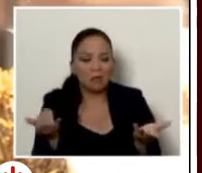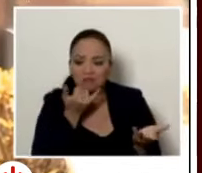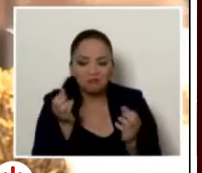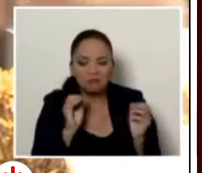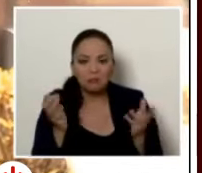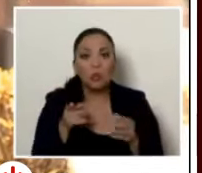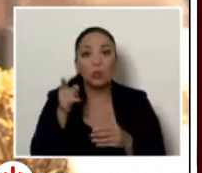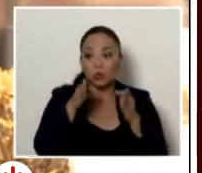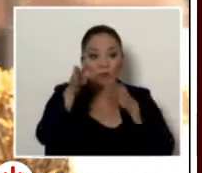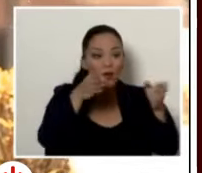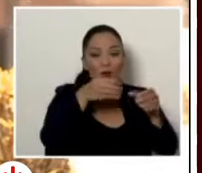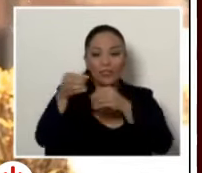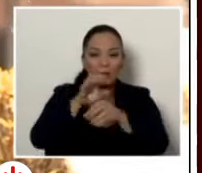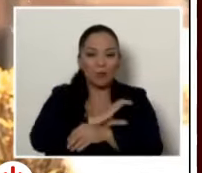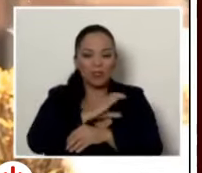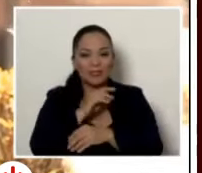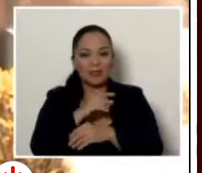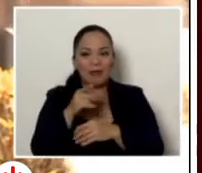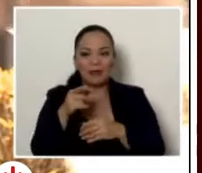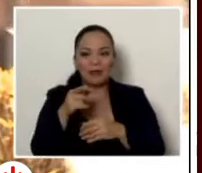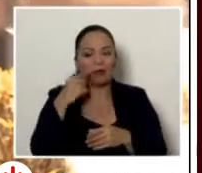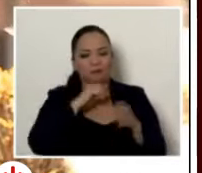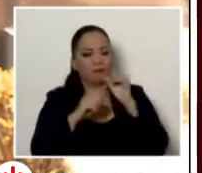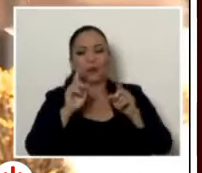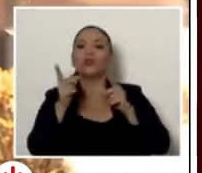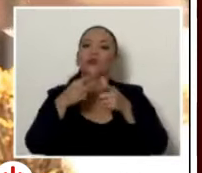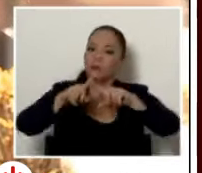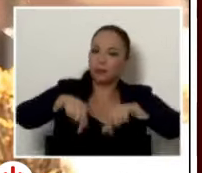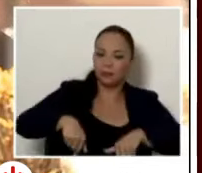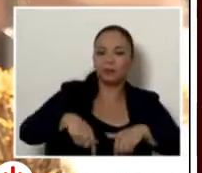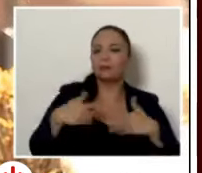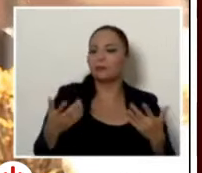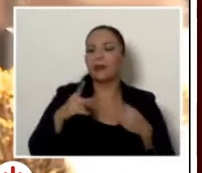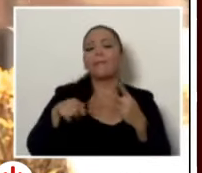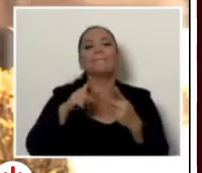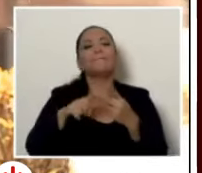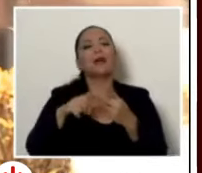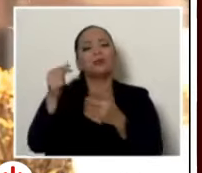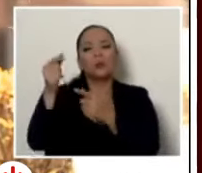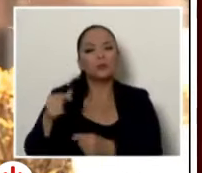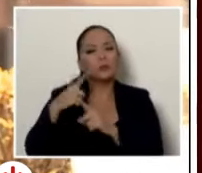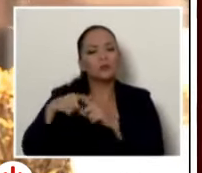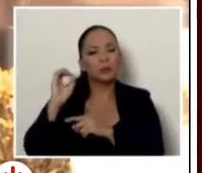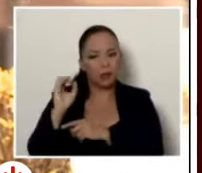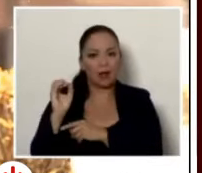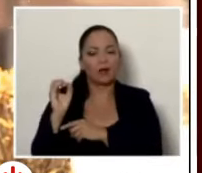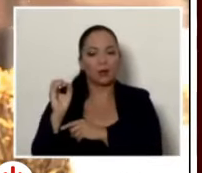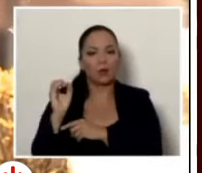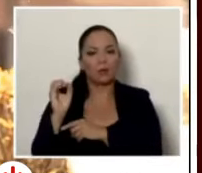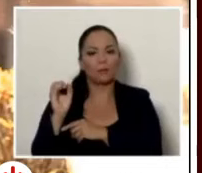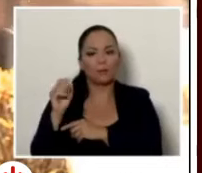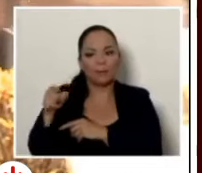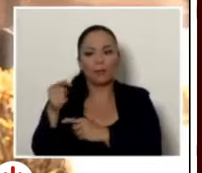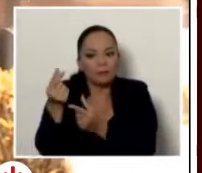visitó a la delegación y por otra parte en el presupuesto extraordinario que se envió recientemente a la asamblea legislativa no venía los recursos para la